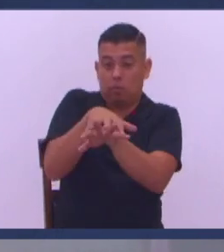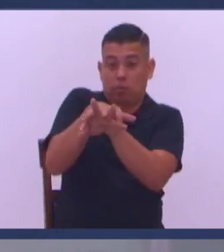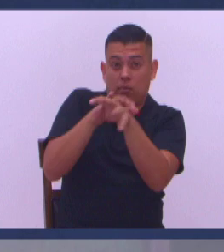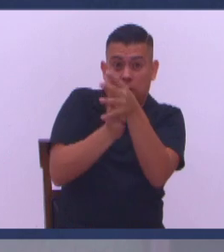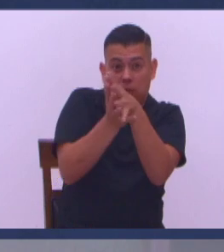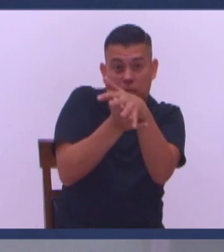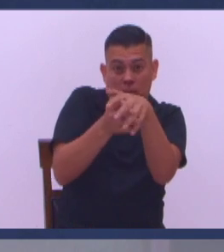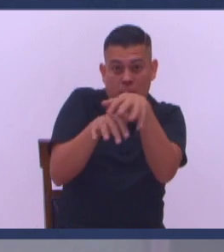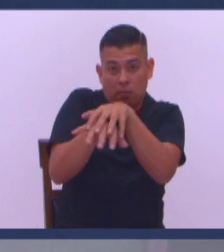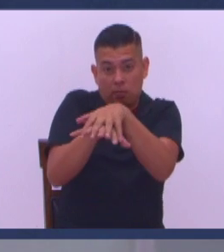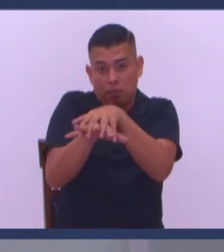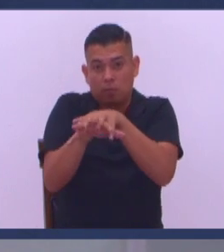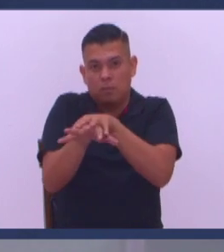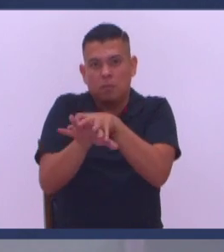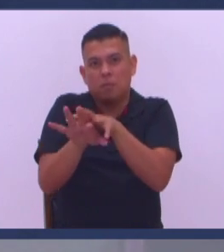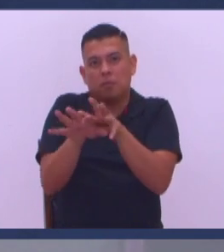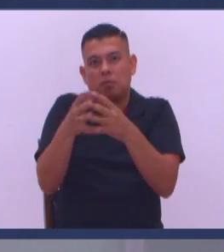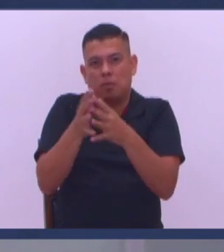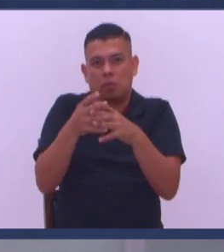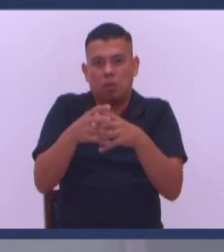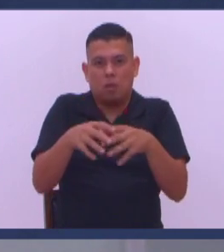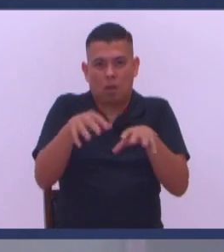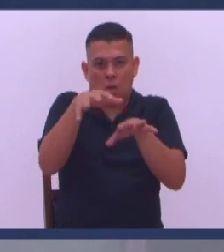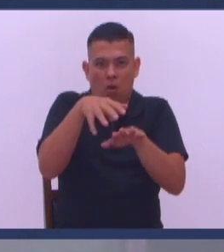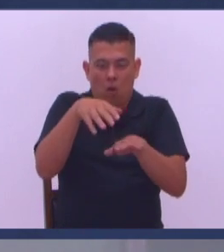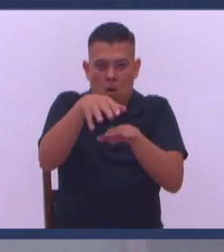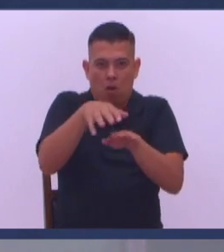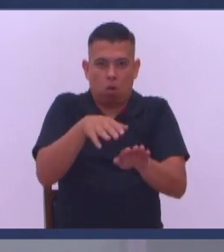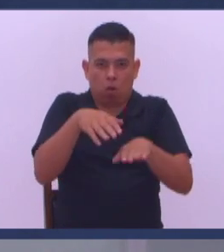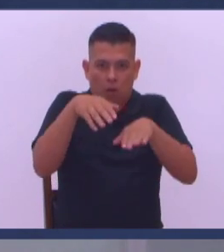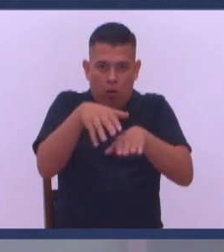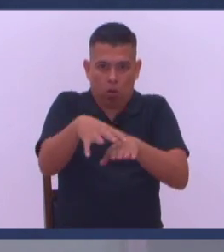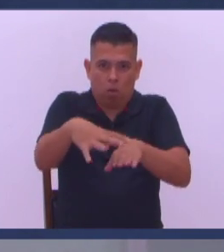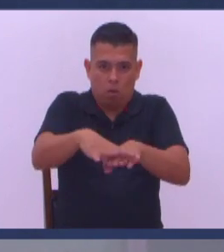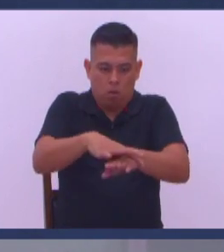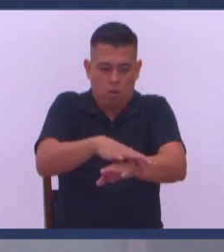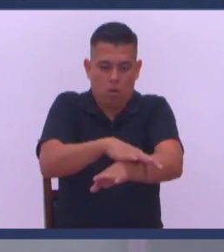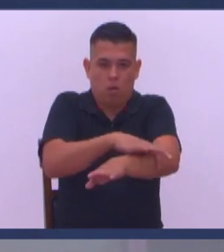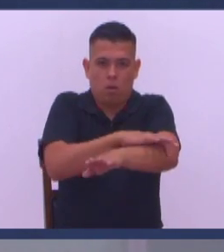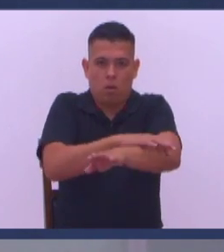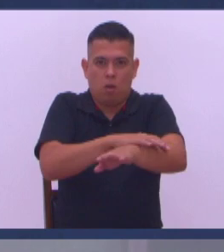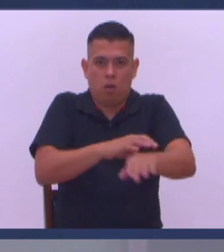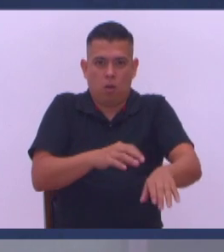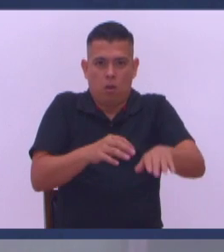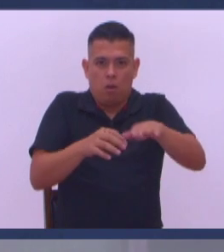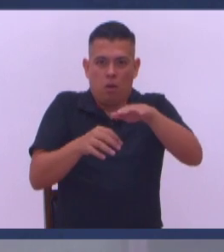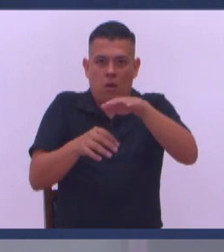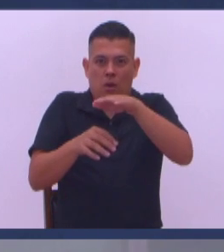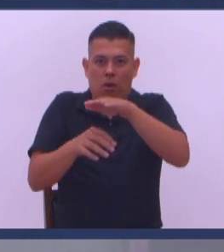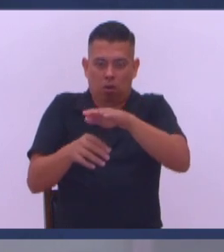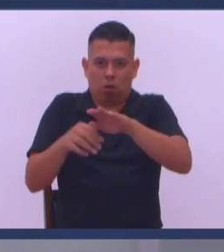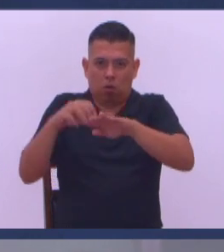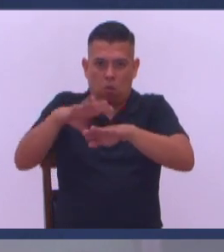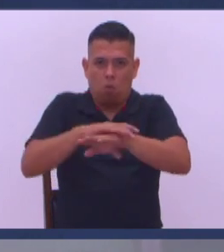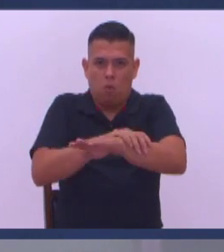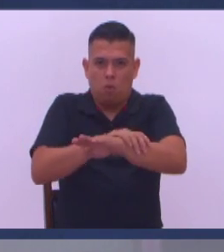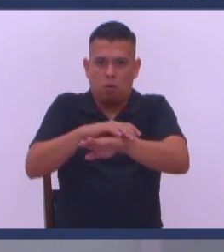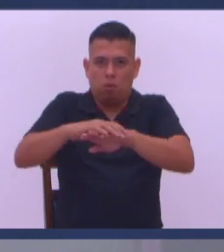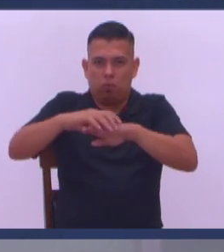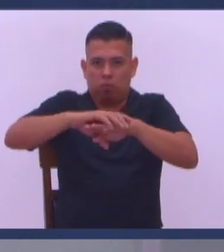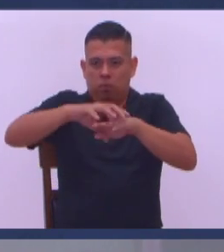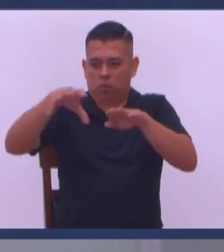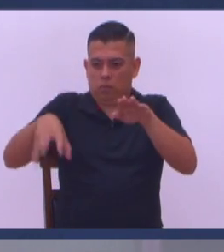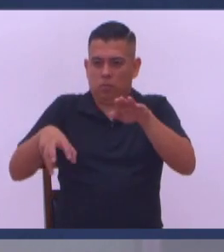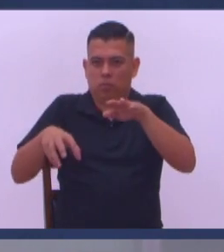manos Y luego sacó Sus pies De los zapatos Con calcetines Puestos Y así